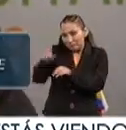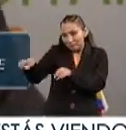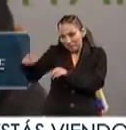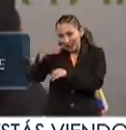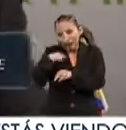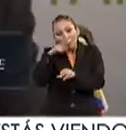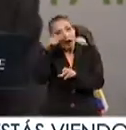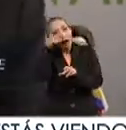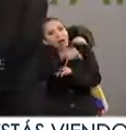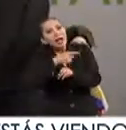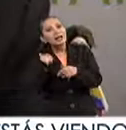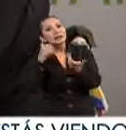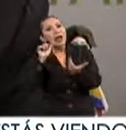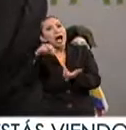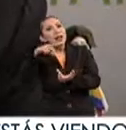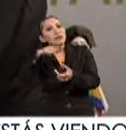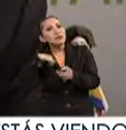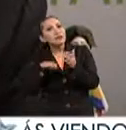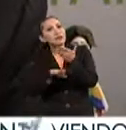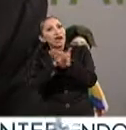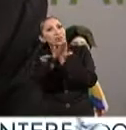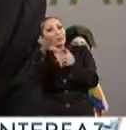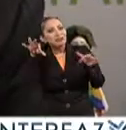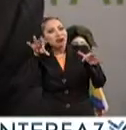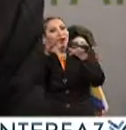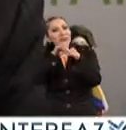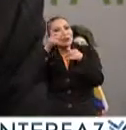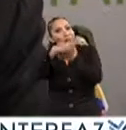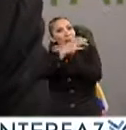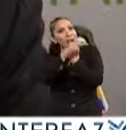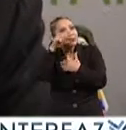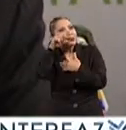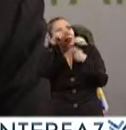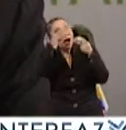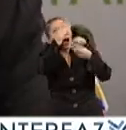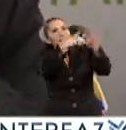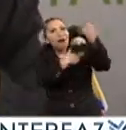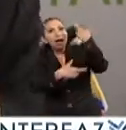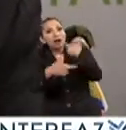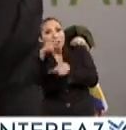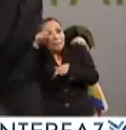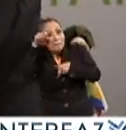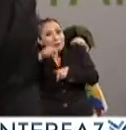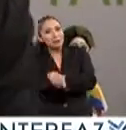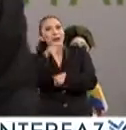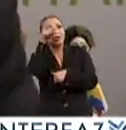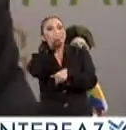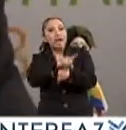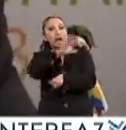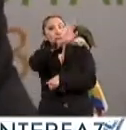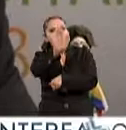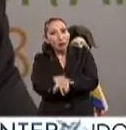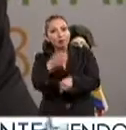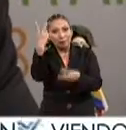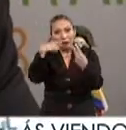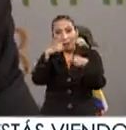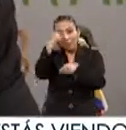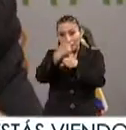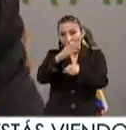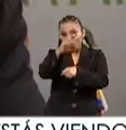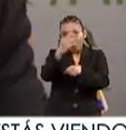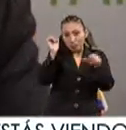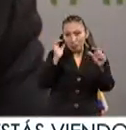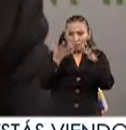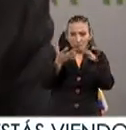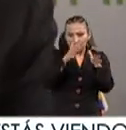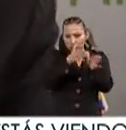se consideran las ánimas y se consideran que las mariposas regresan precisamente en día de muertos primero de noviembre